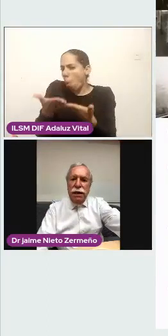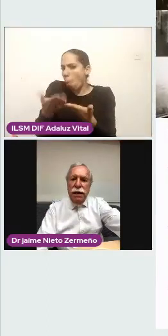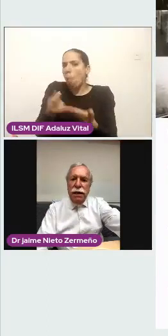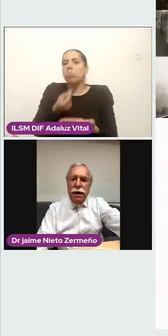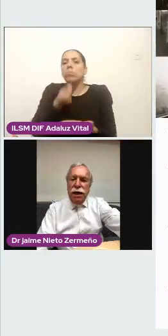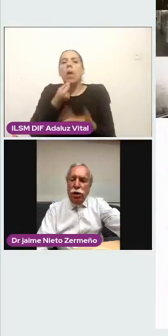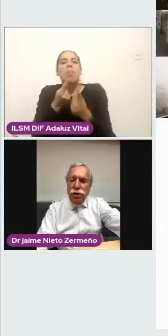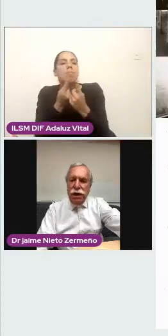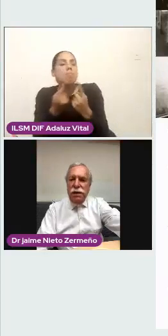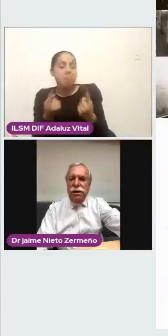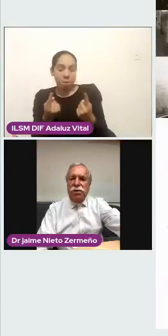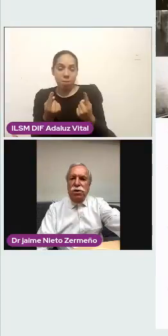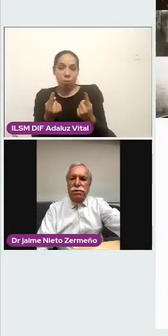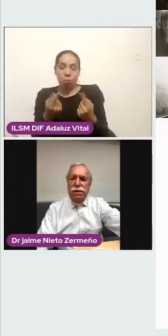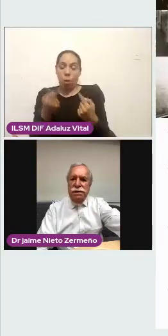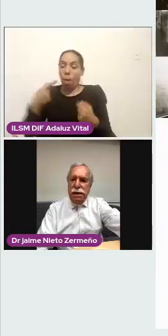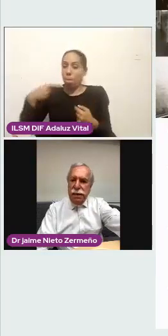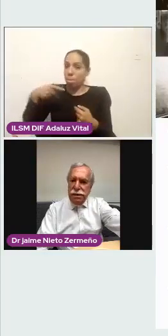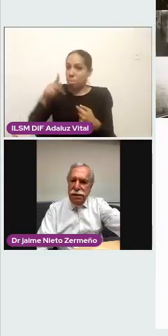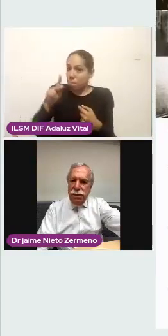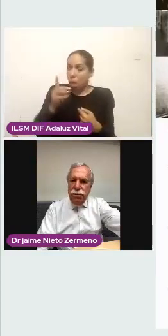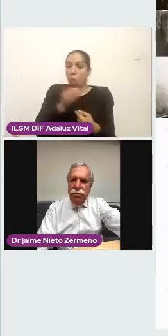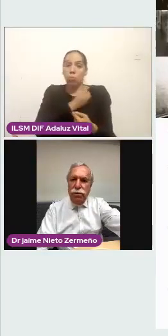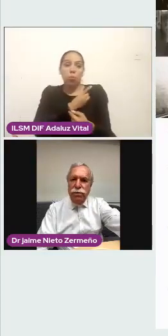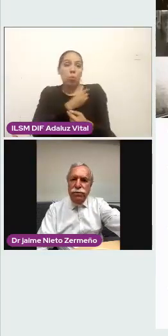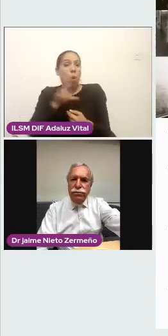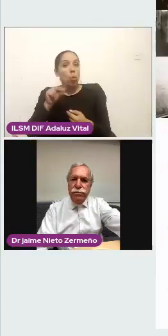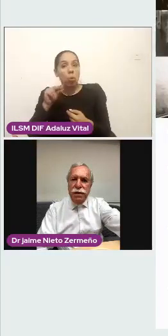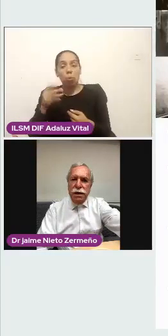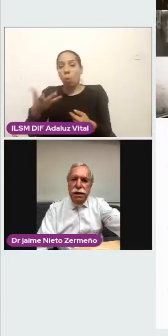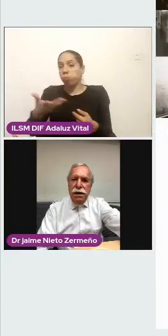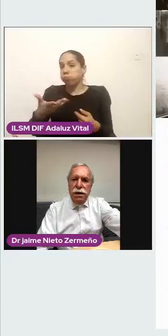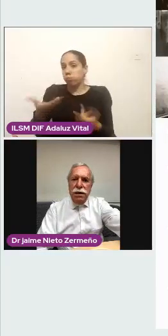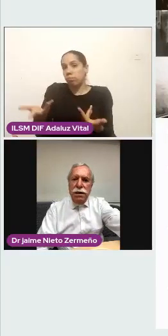que tienen, que no tienen derecho a viencia. La que sigue, por favor.